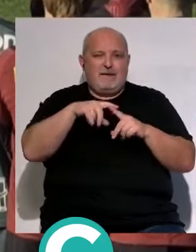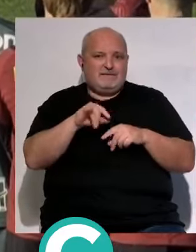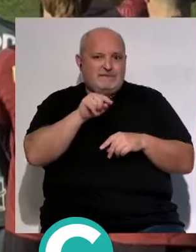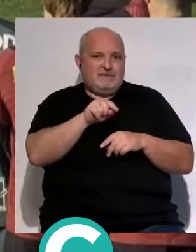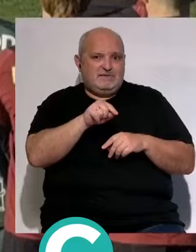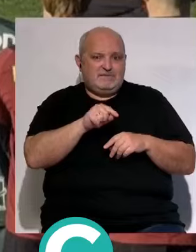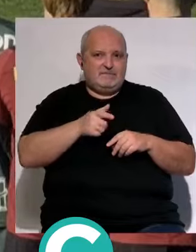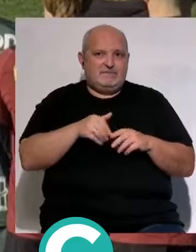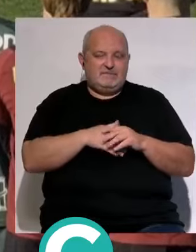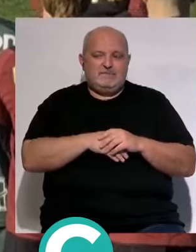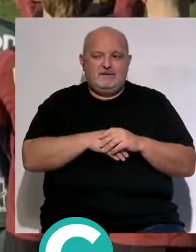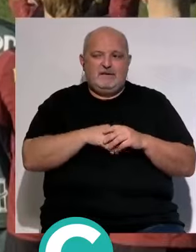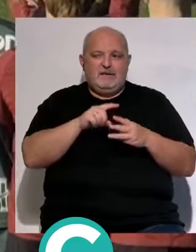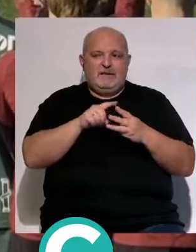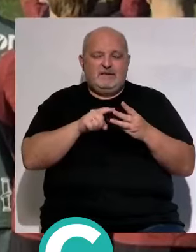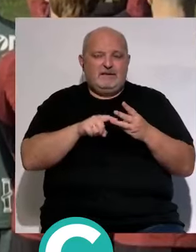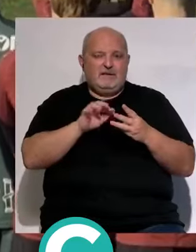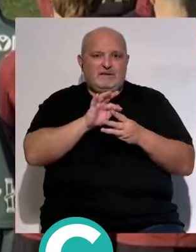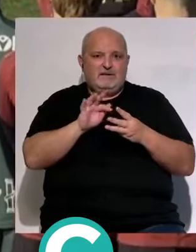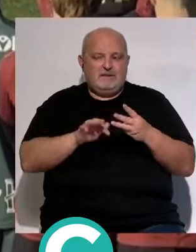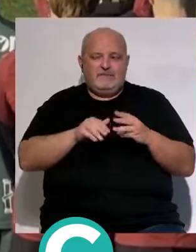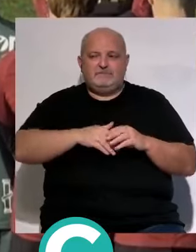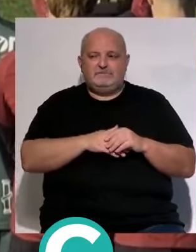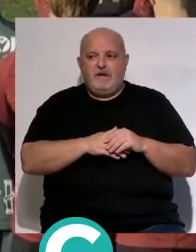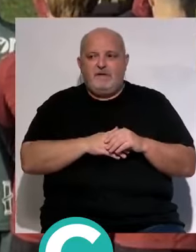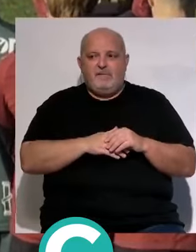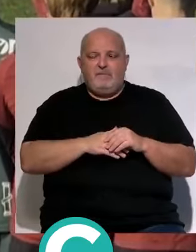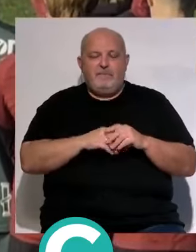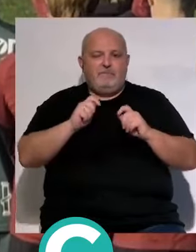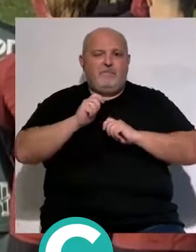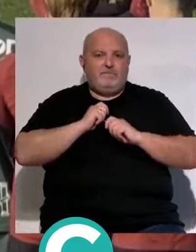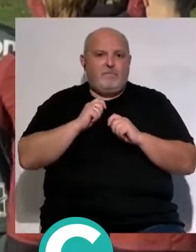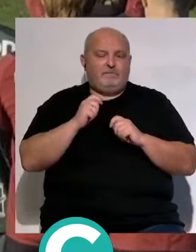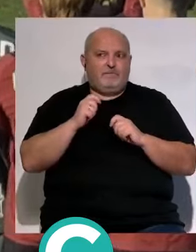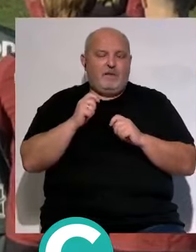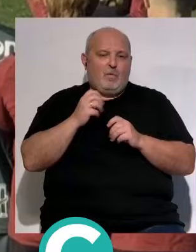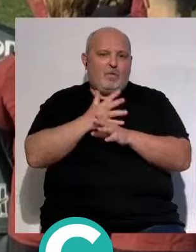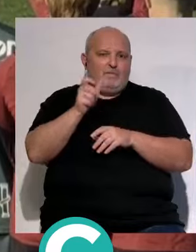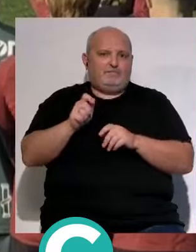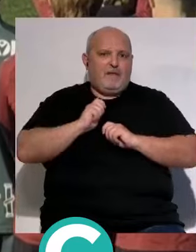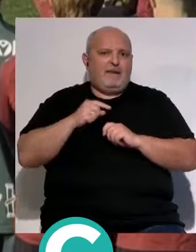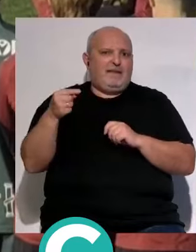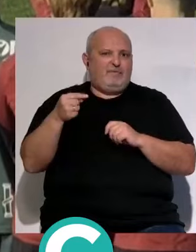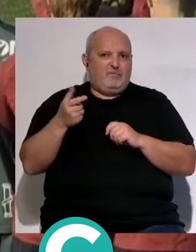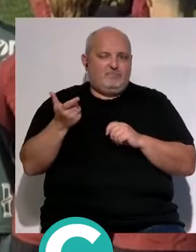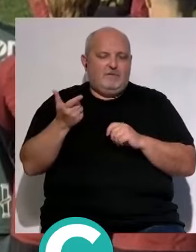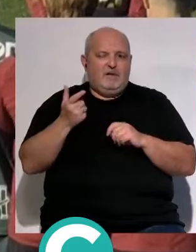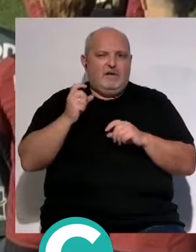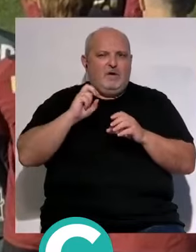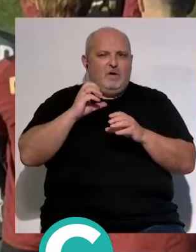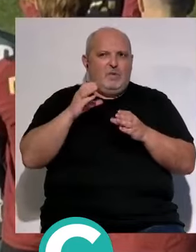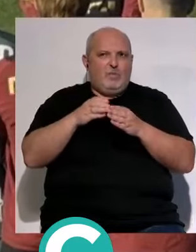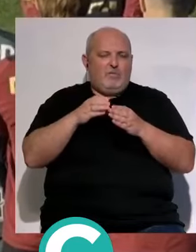Cali no lo sé tres descensos seguidos nos recuerda un poco a Brea futbolista que vino del Ciudad Juárez de